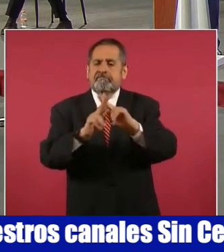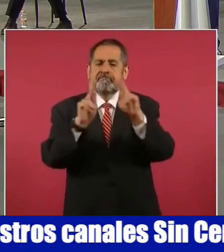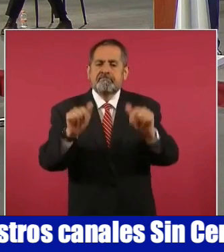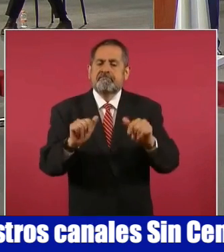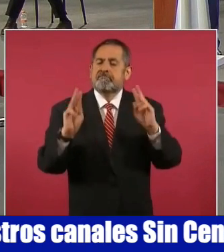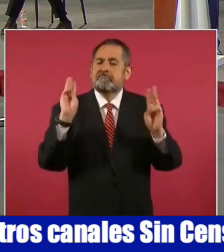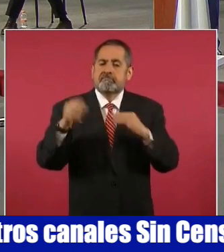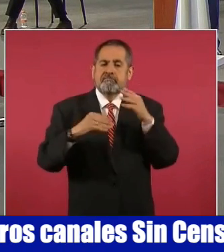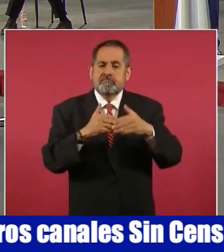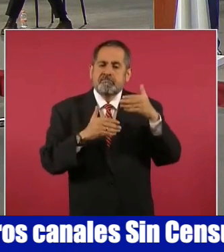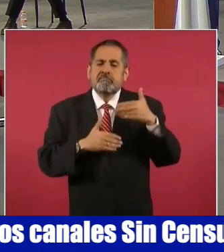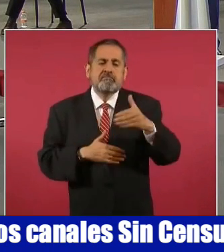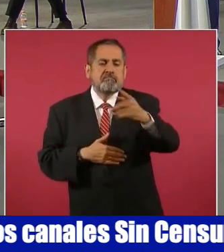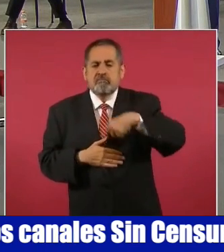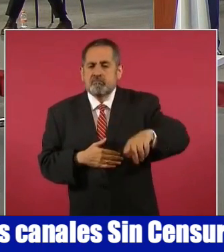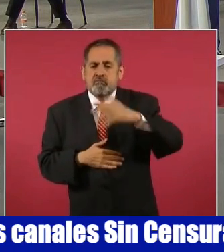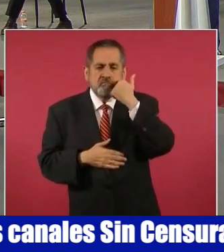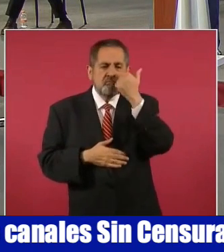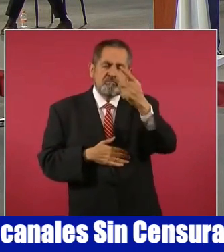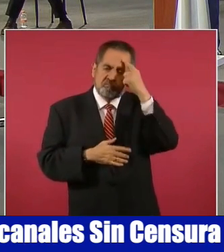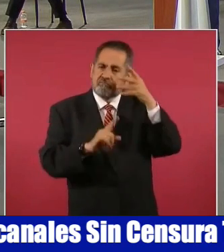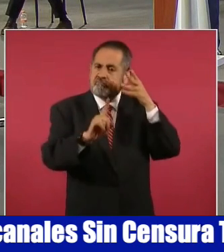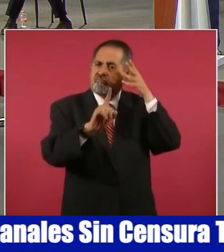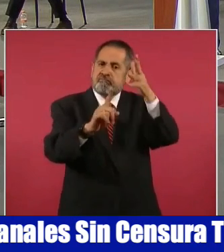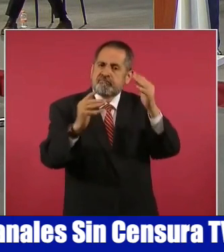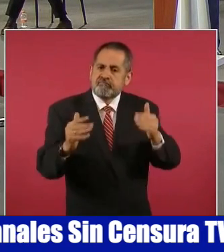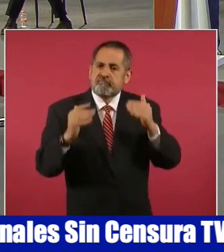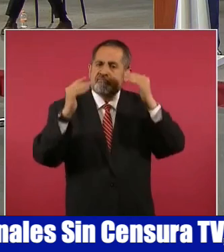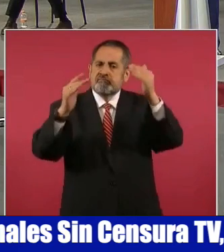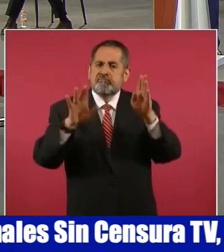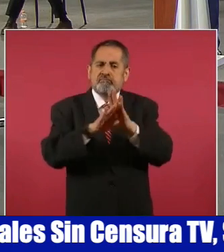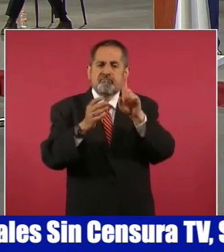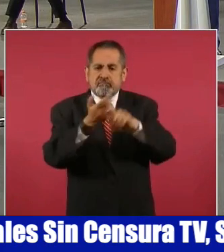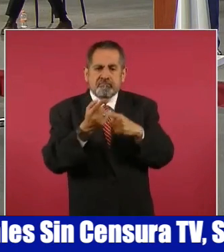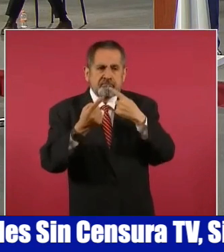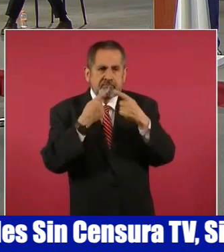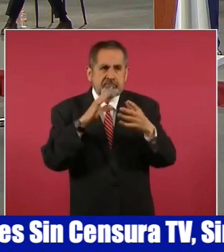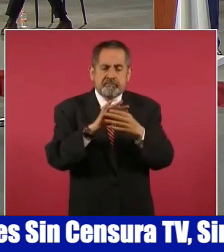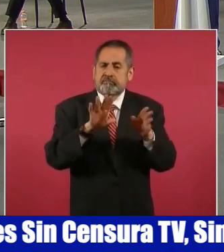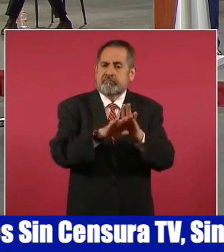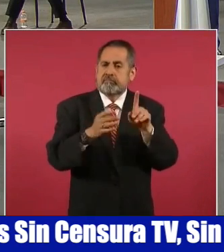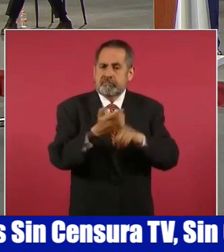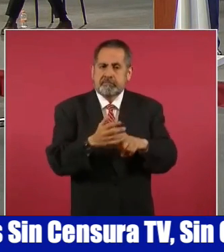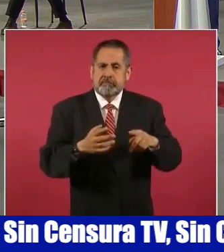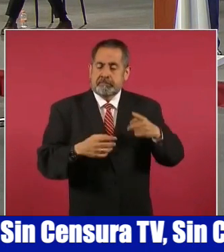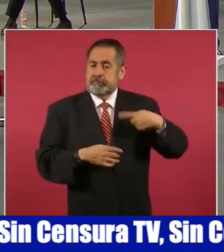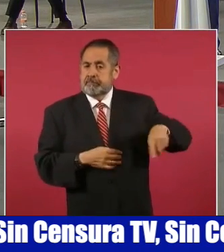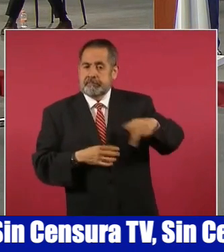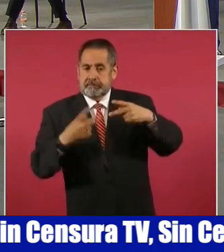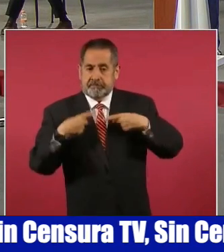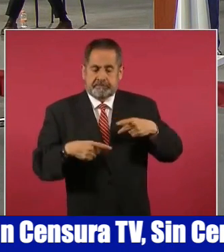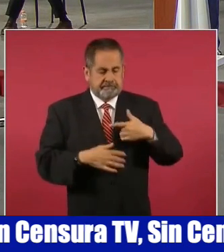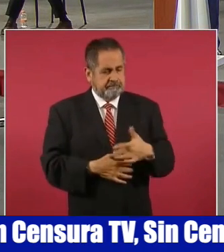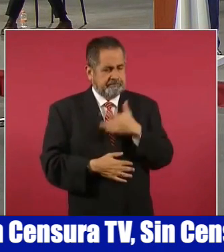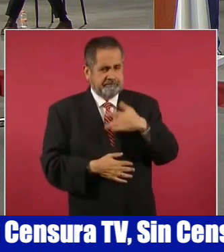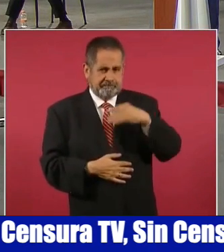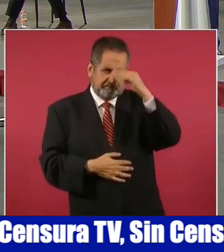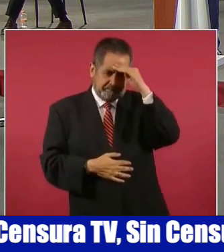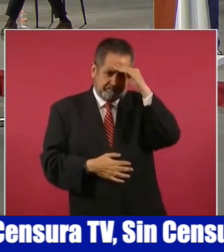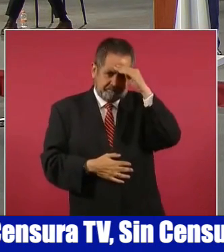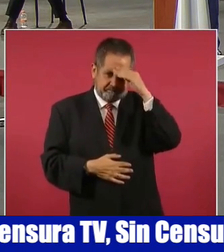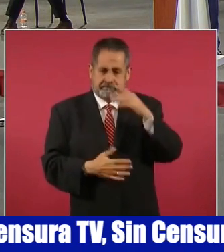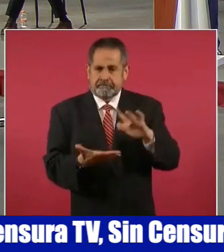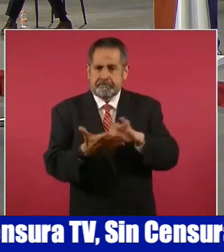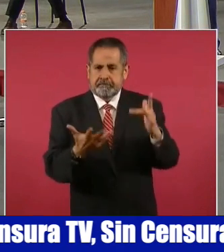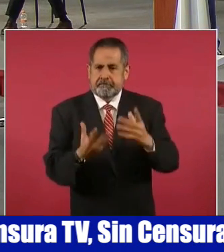anhelamos todos los que buscamos encumbrar lo que hace el hombre que piensa y siente. Muchas